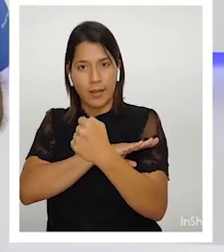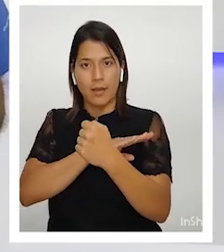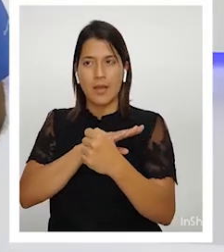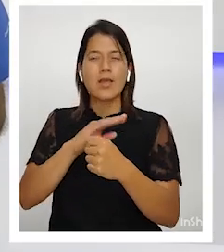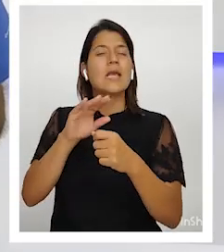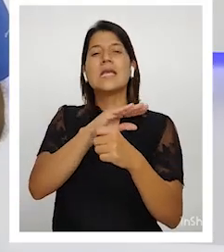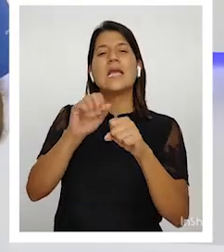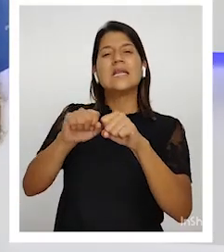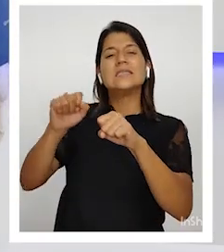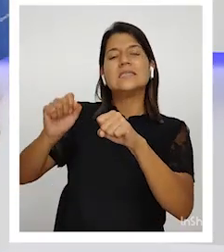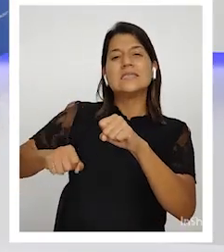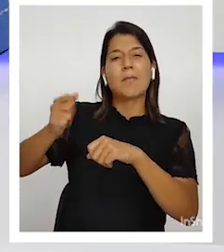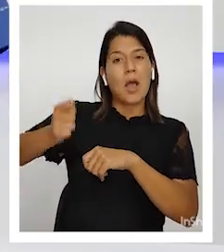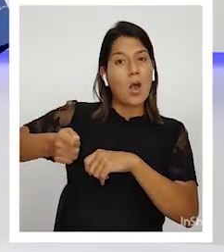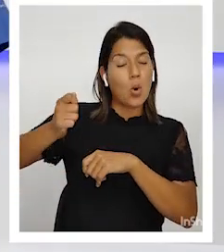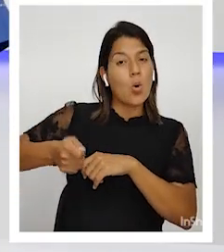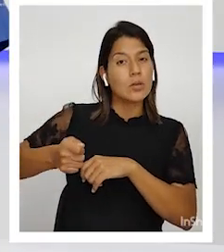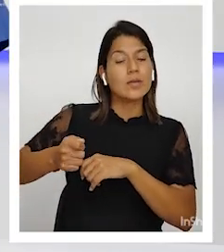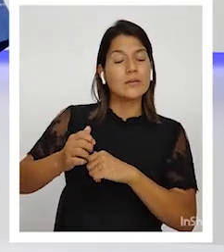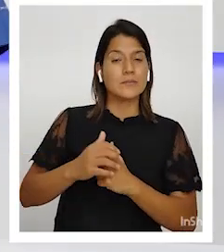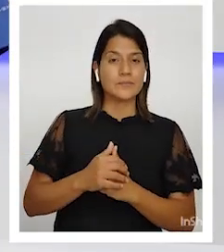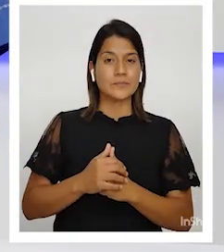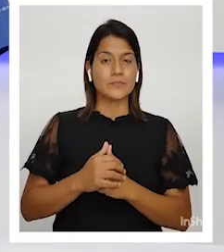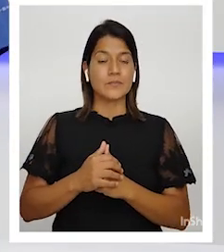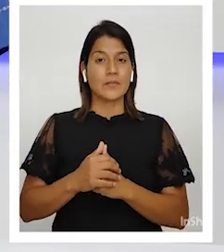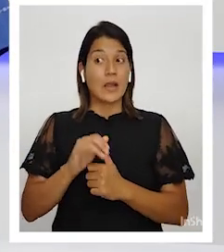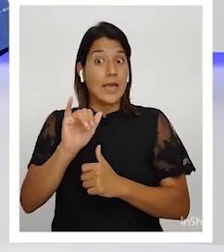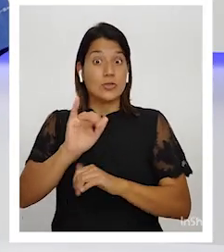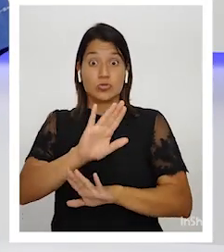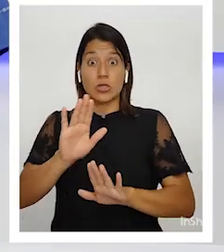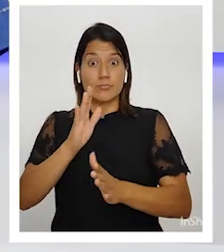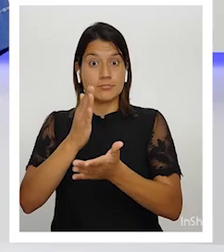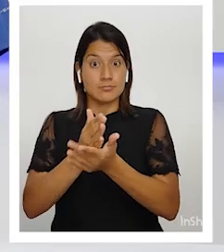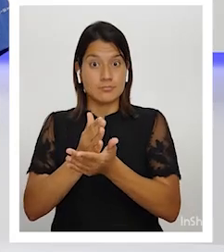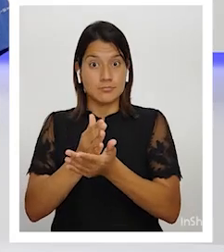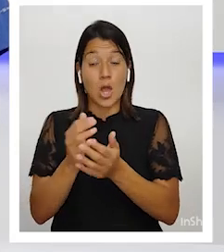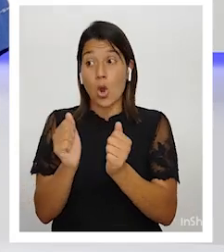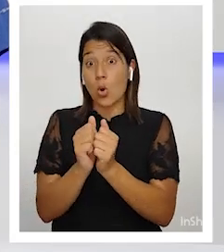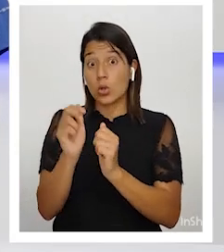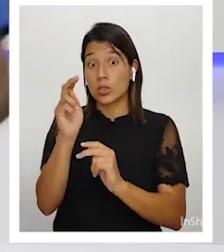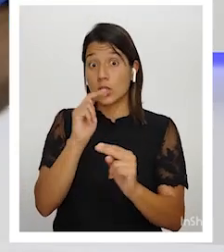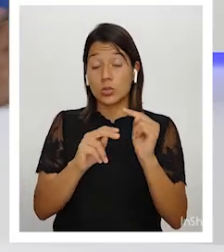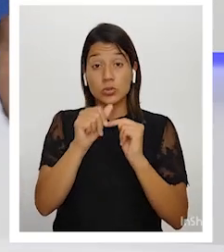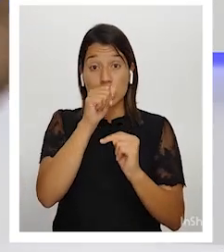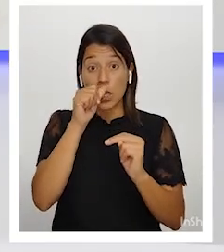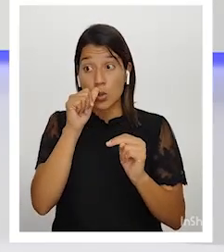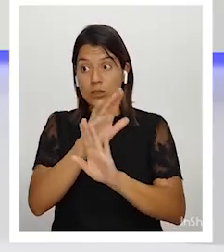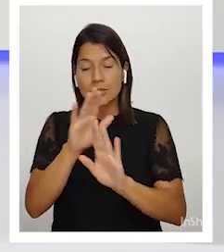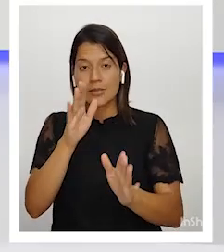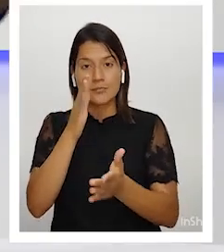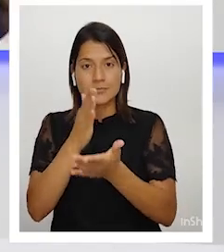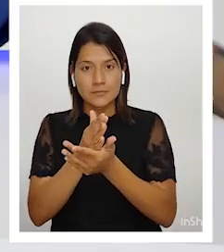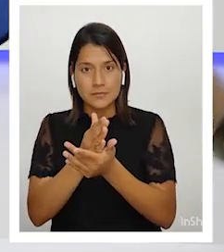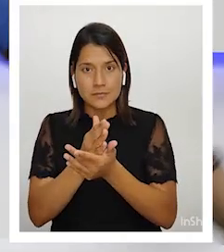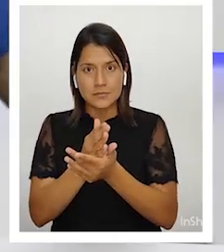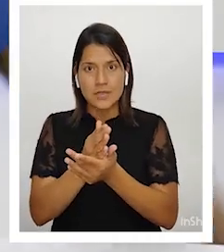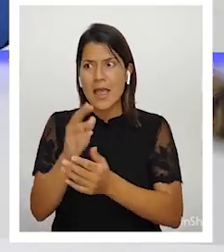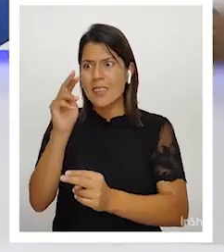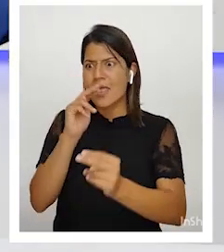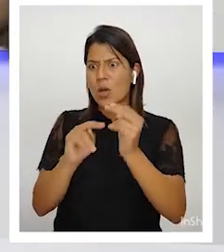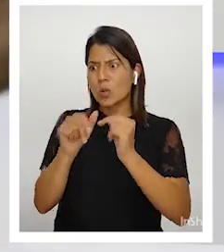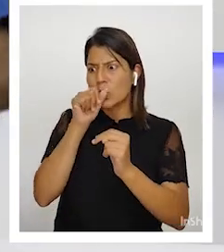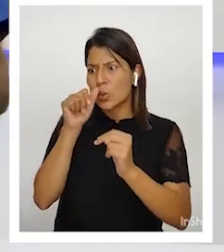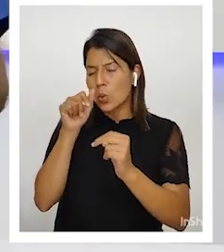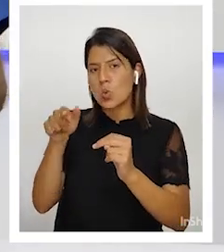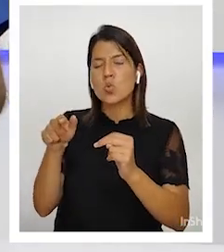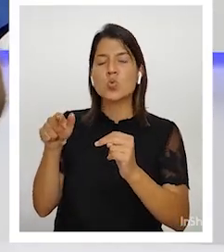sistema cortesano de alguna medida. Eso terminó con el narcotráfico. Es una industria increíble, de un gran